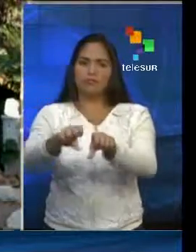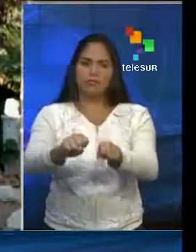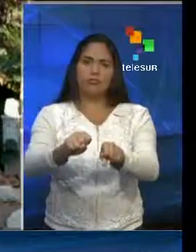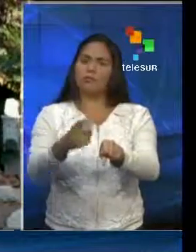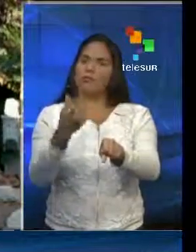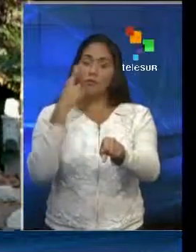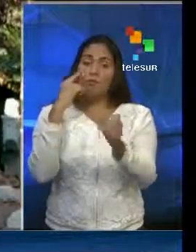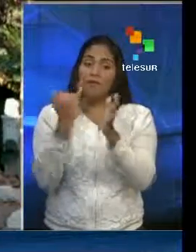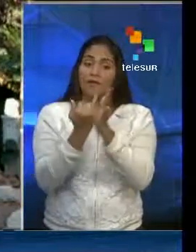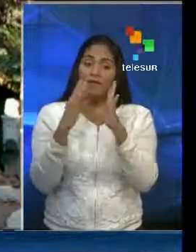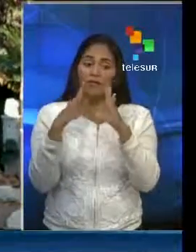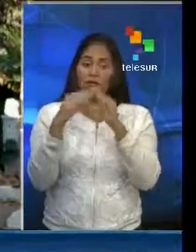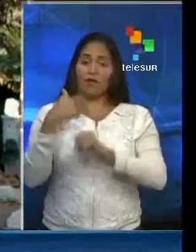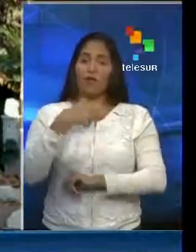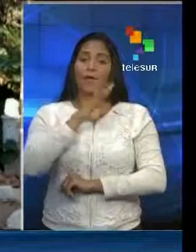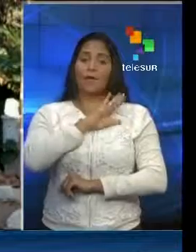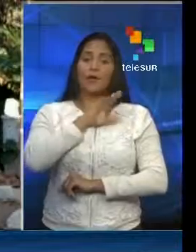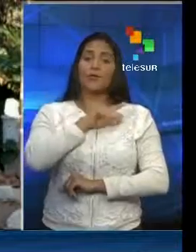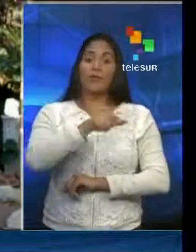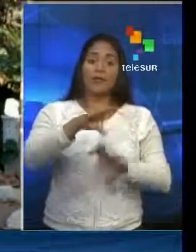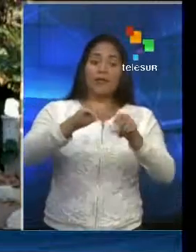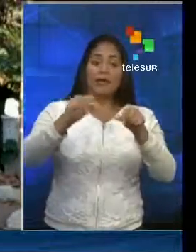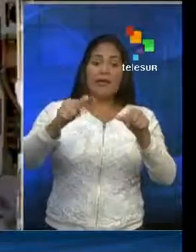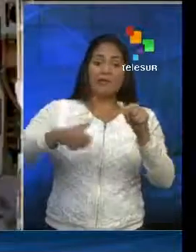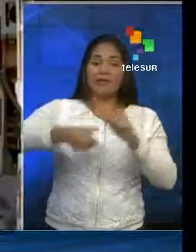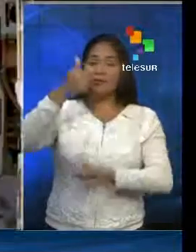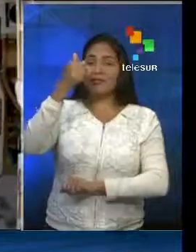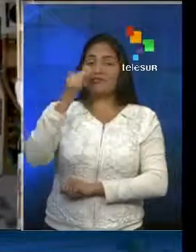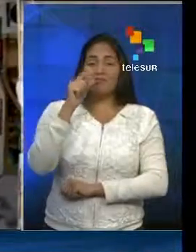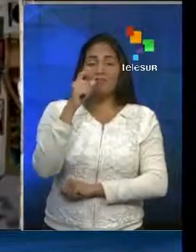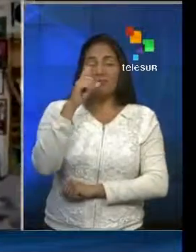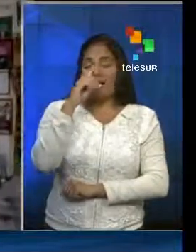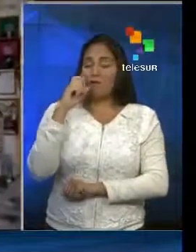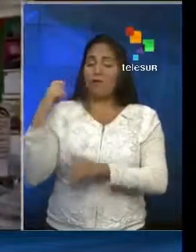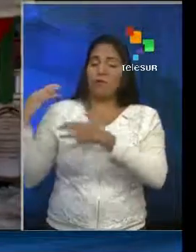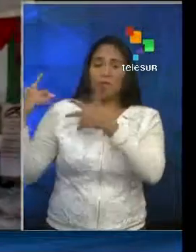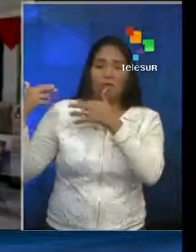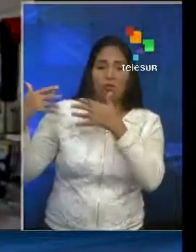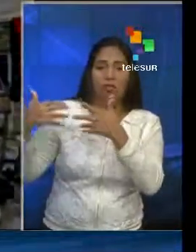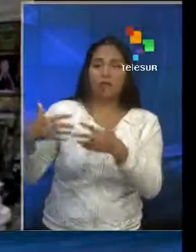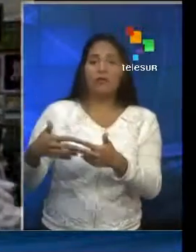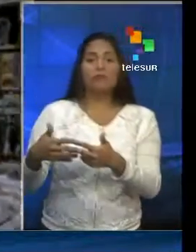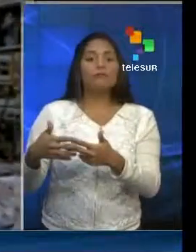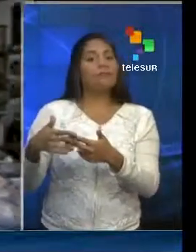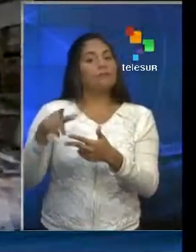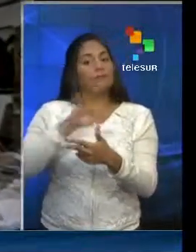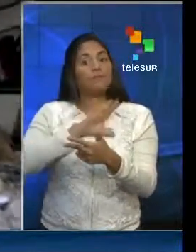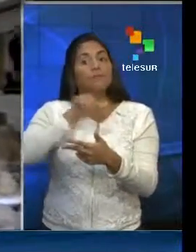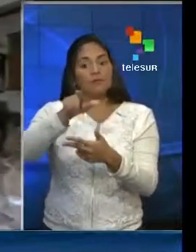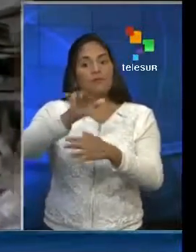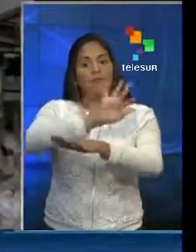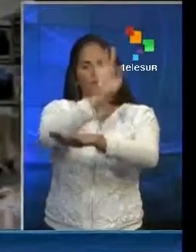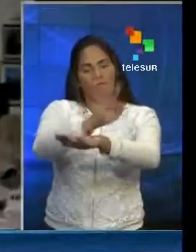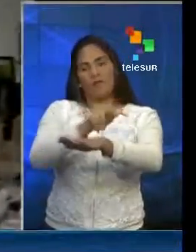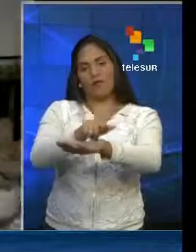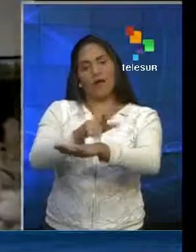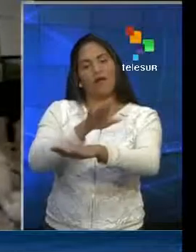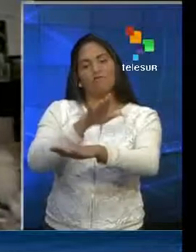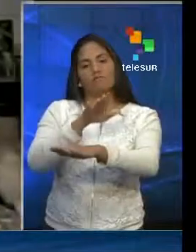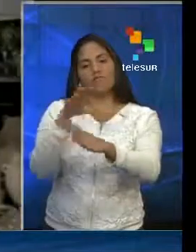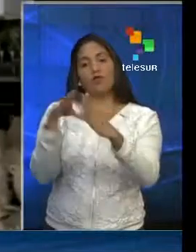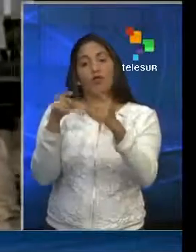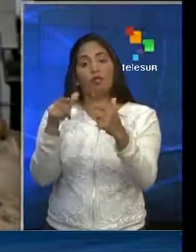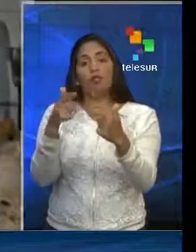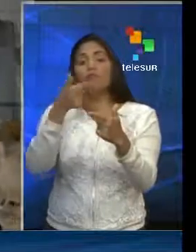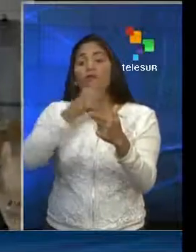existencia en esta tierra desde hace miles de años. Israel no solo robó los monumentos de la franja de Gaza, sino que los